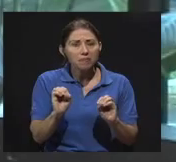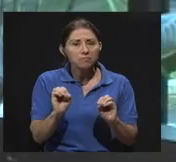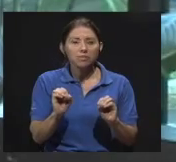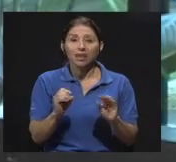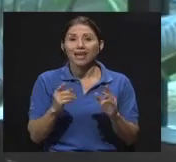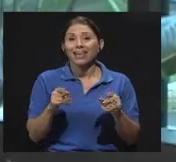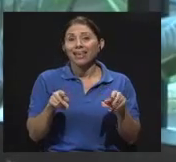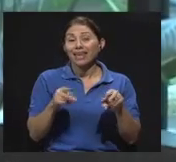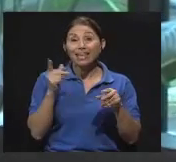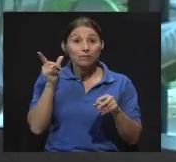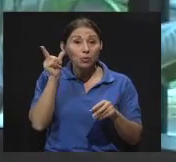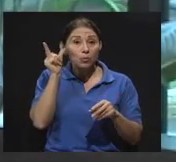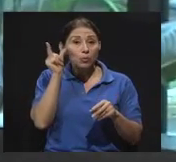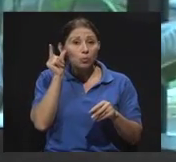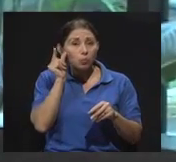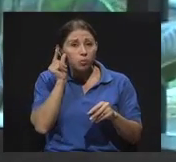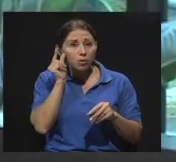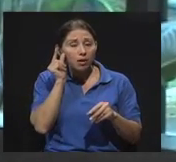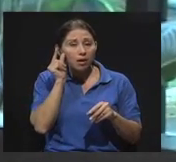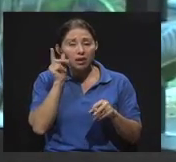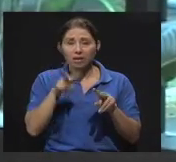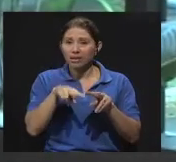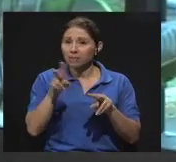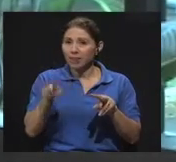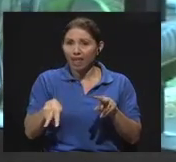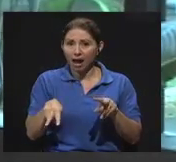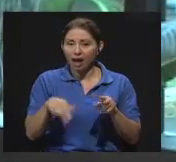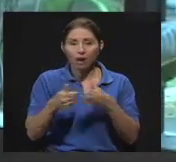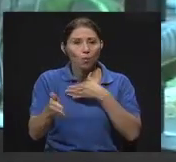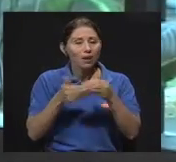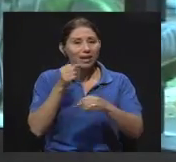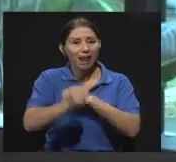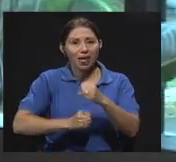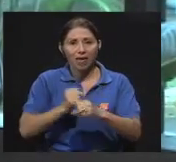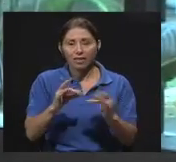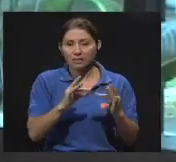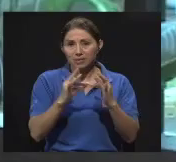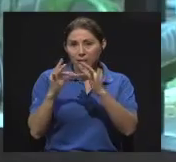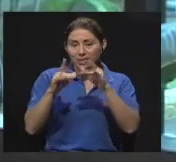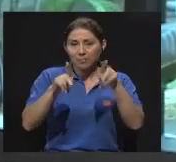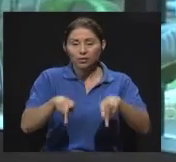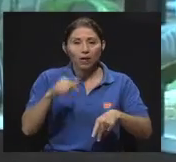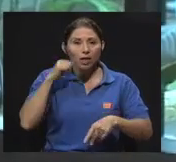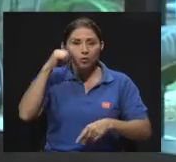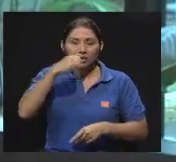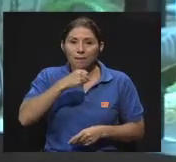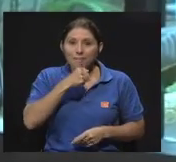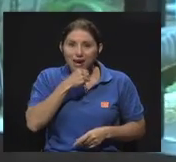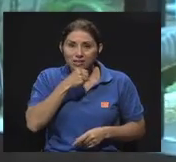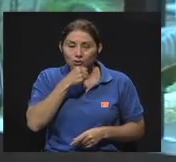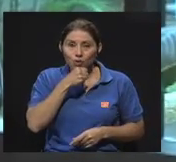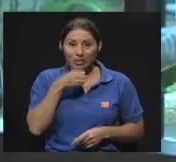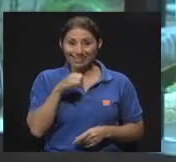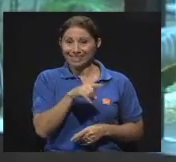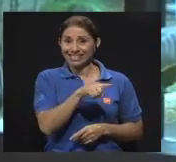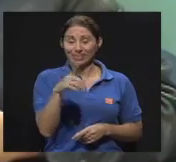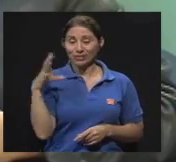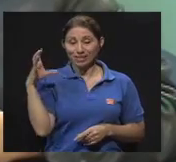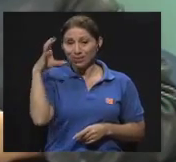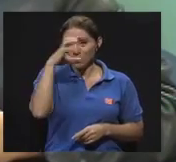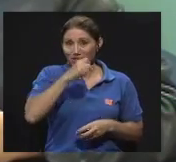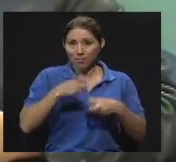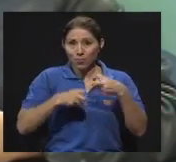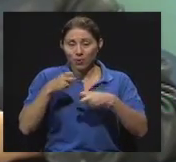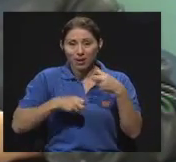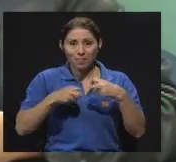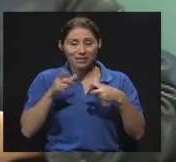gran desventaja la pérdida auditiva en cualquier edad, pero sobre todo en la persona adulta mayor no tratada por problemas auditivos. El